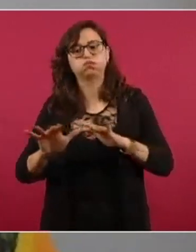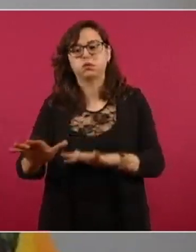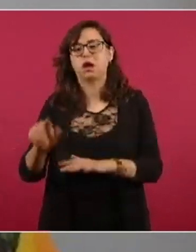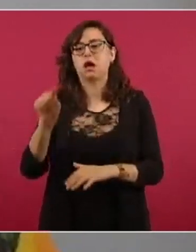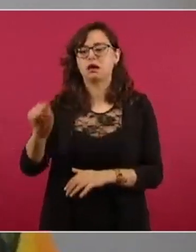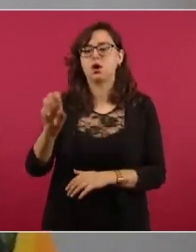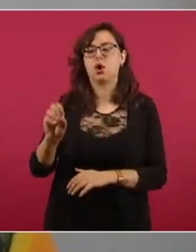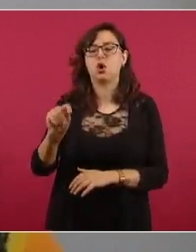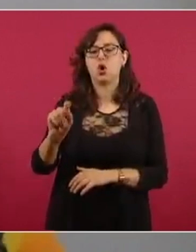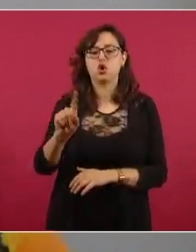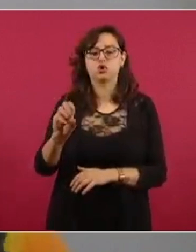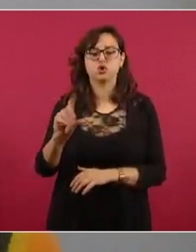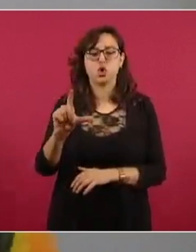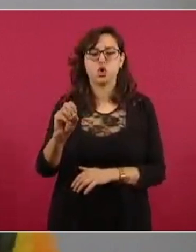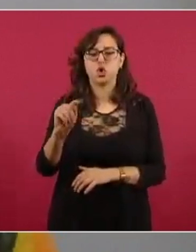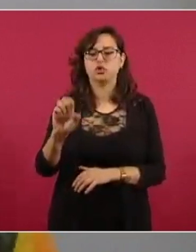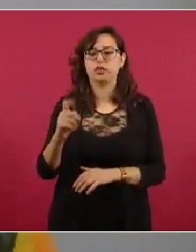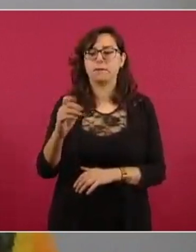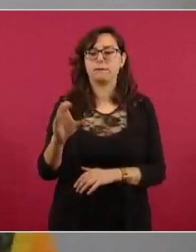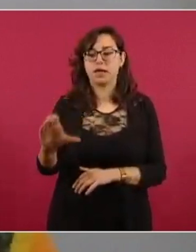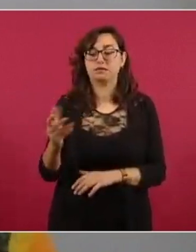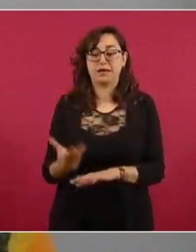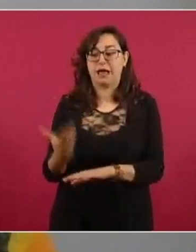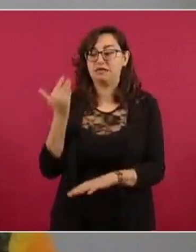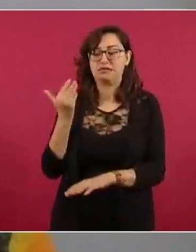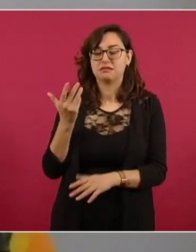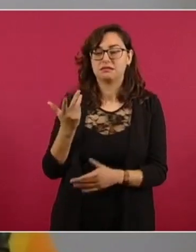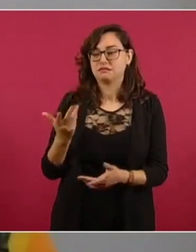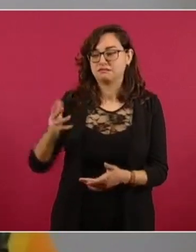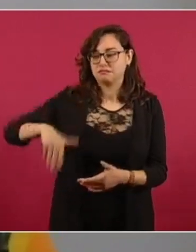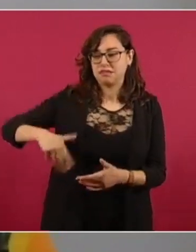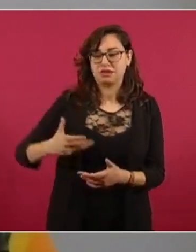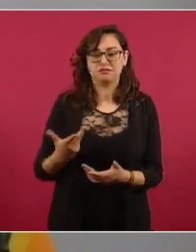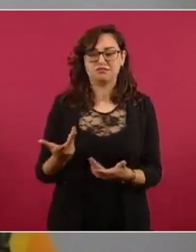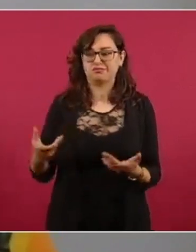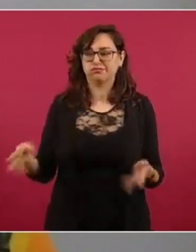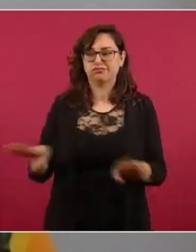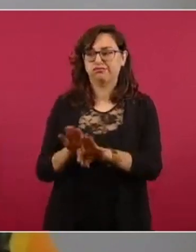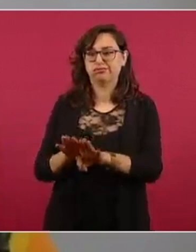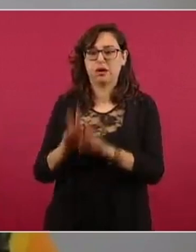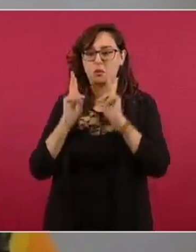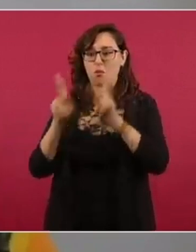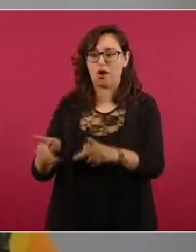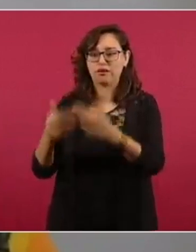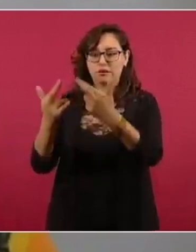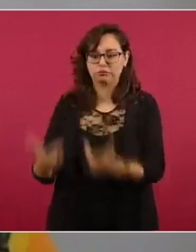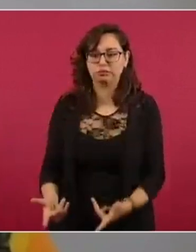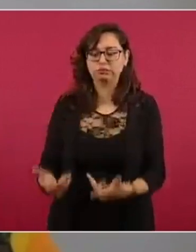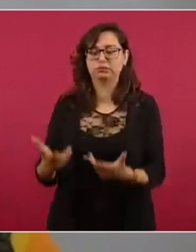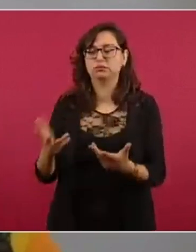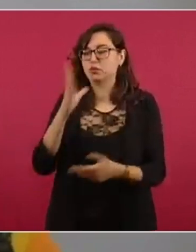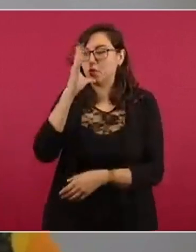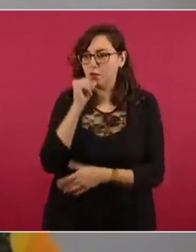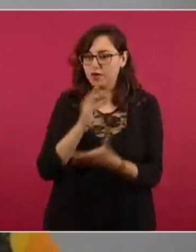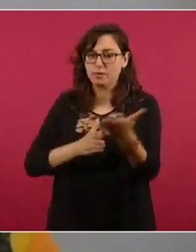Osolotepec porque no se podía hay tres caminos cortados dos puentes destruidos que ya van a estar establecidos